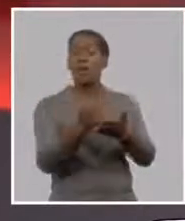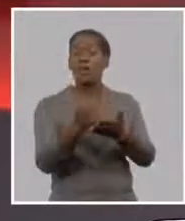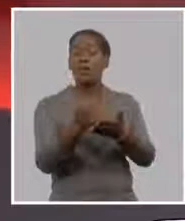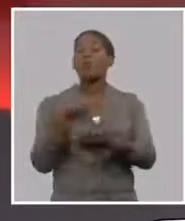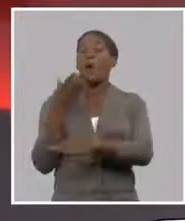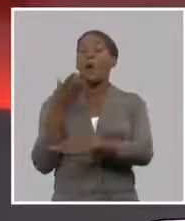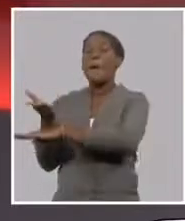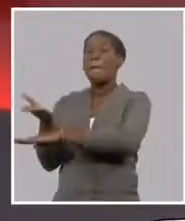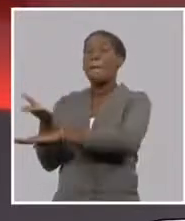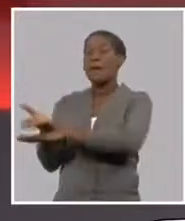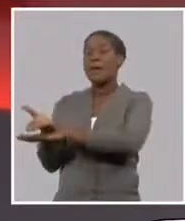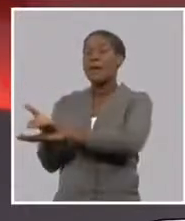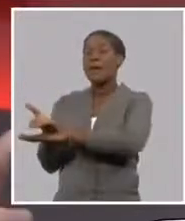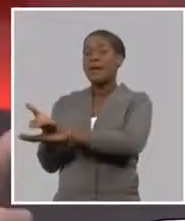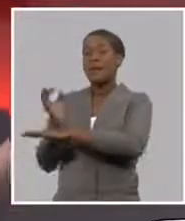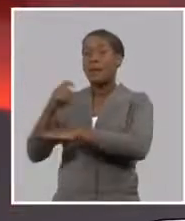hemos